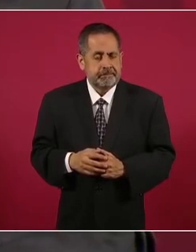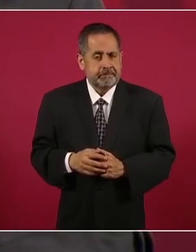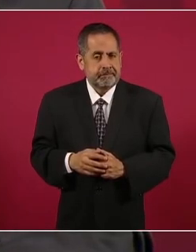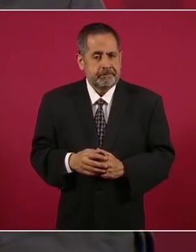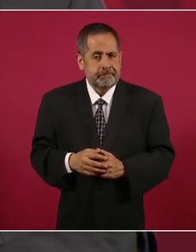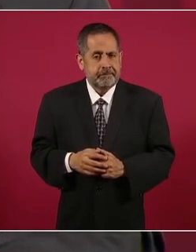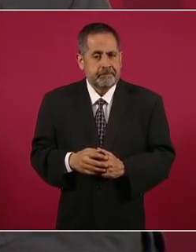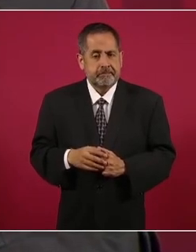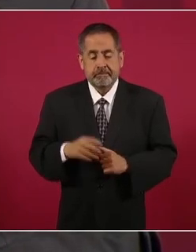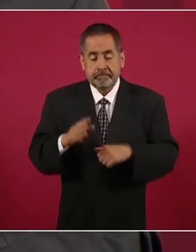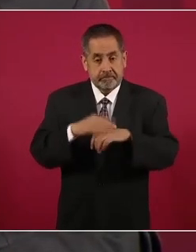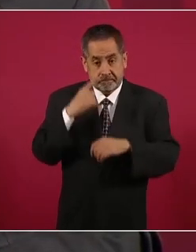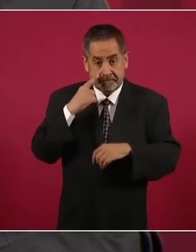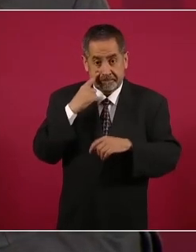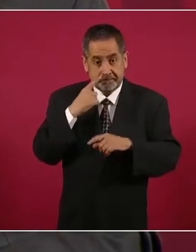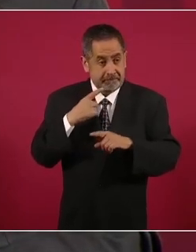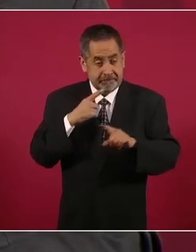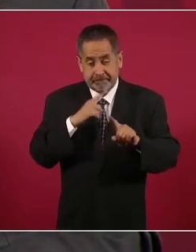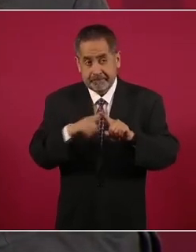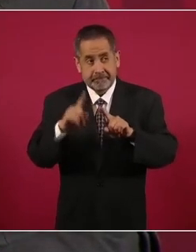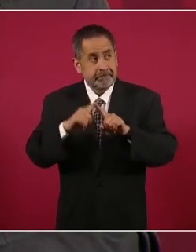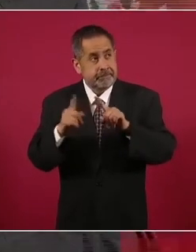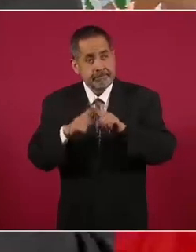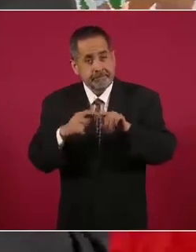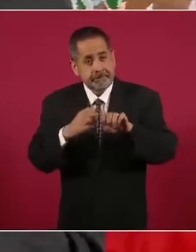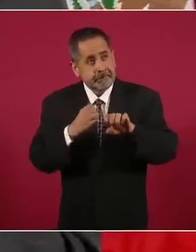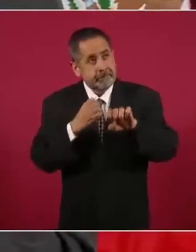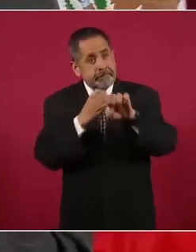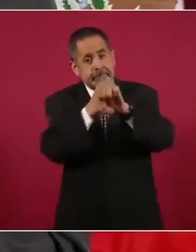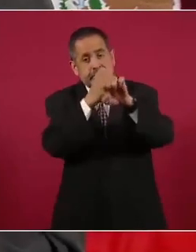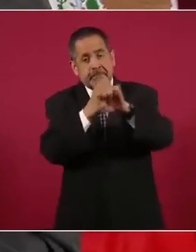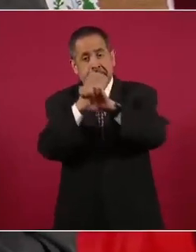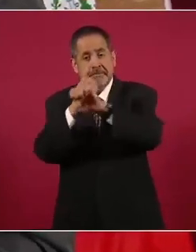estados, 19 estados,